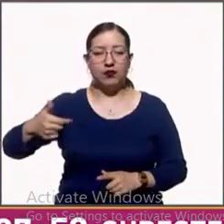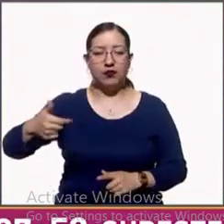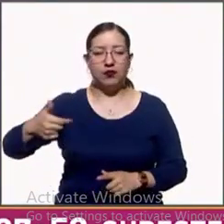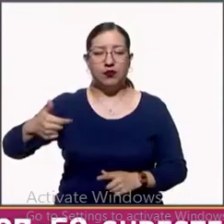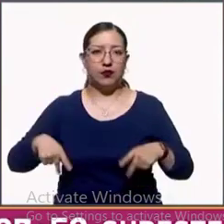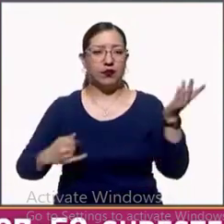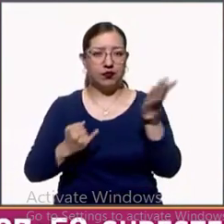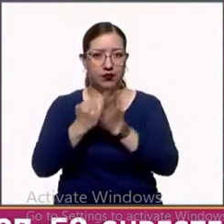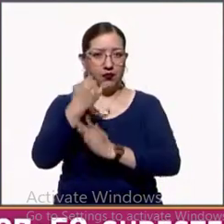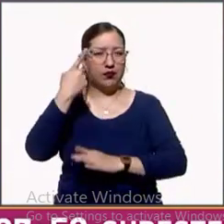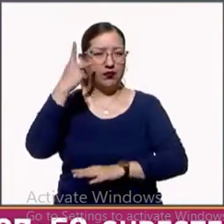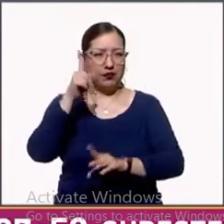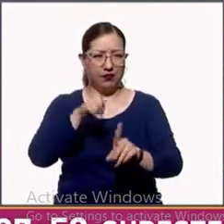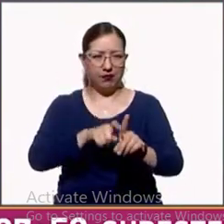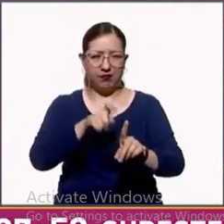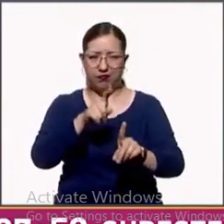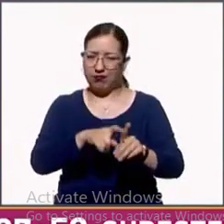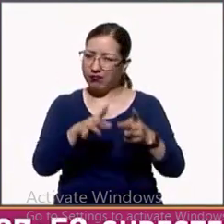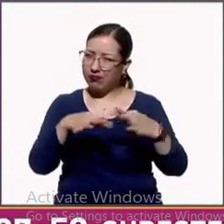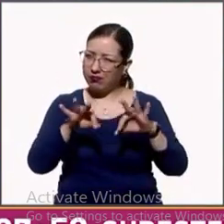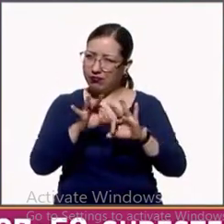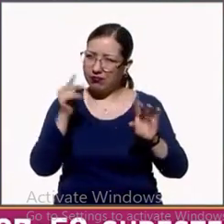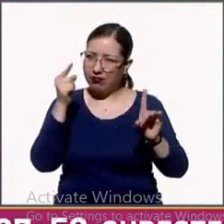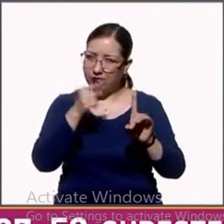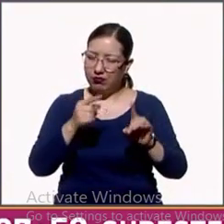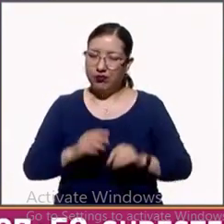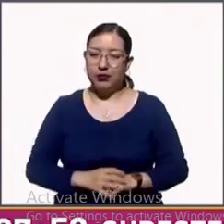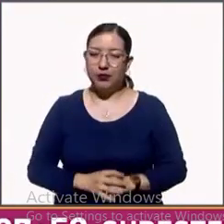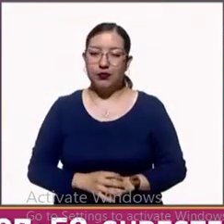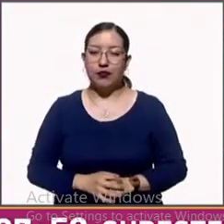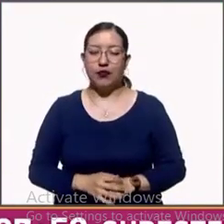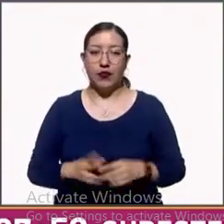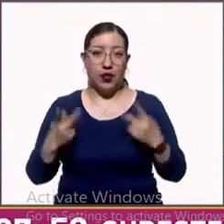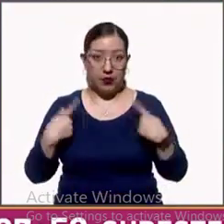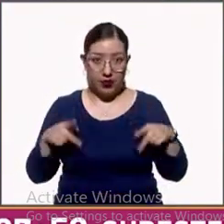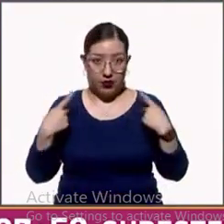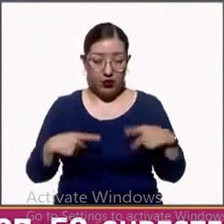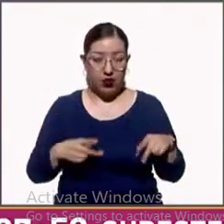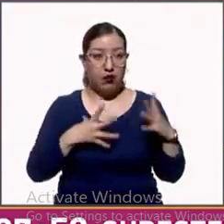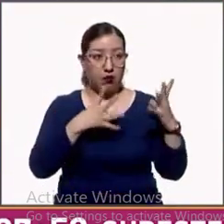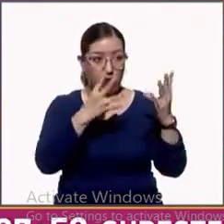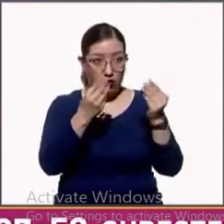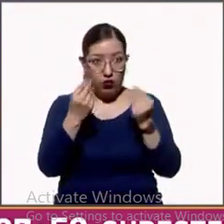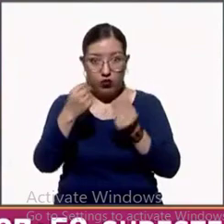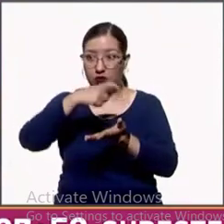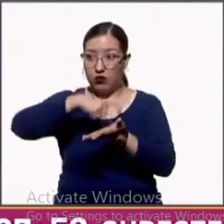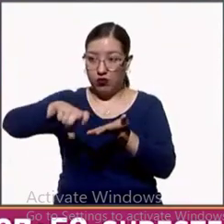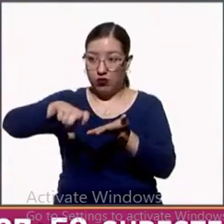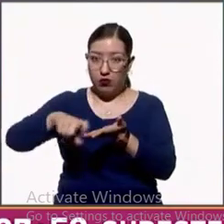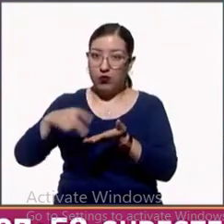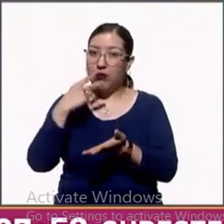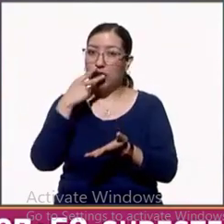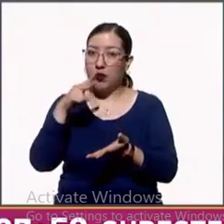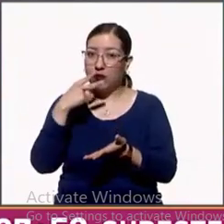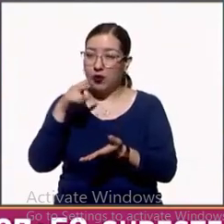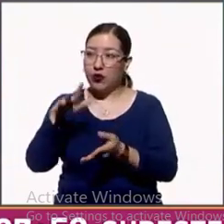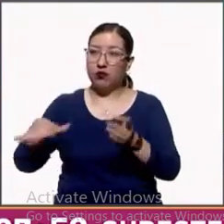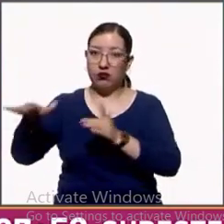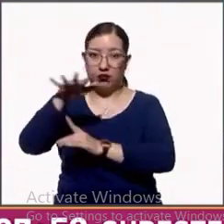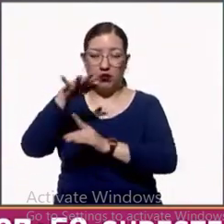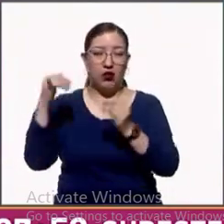fondo en esto es cuando tú tienes más consumidores de tabaco, en realidad todos pagamos un costo social